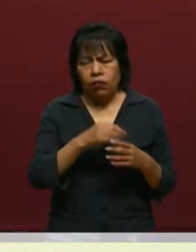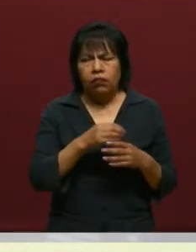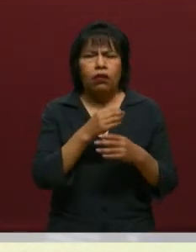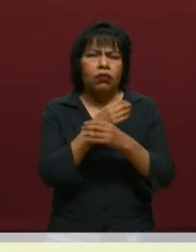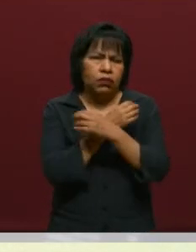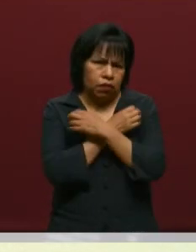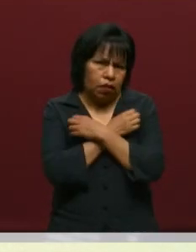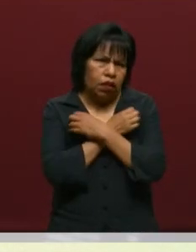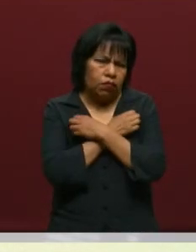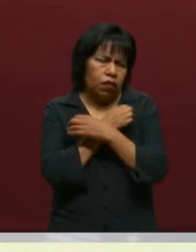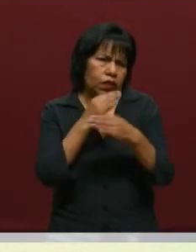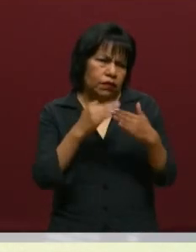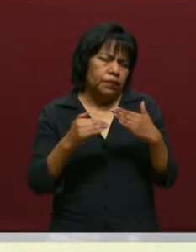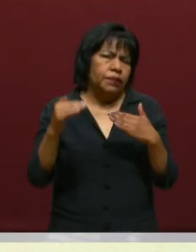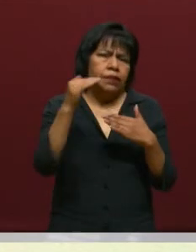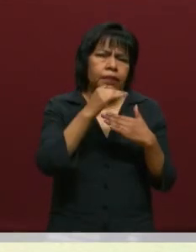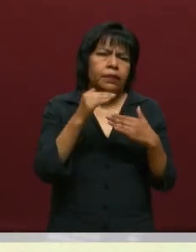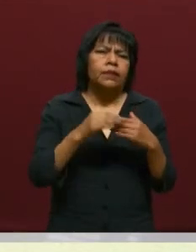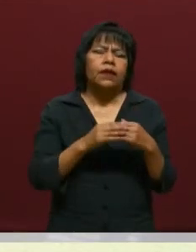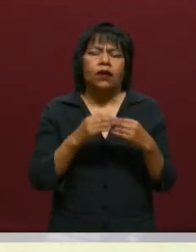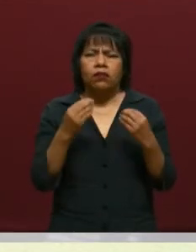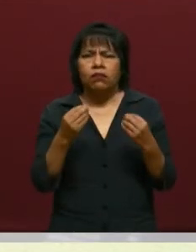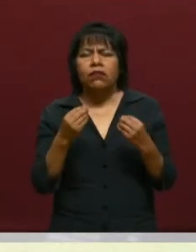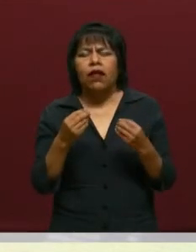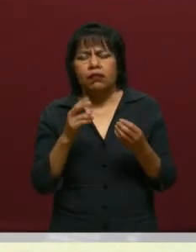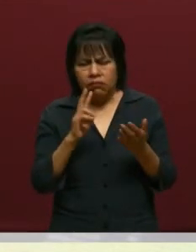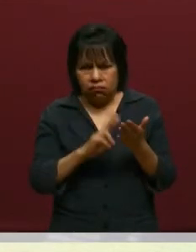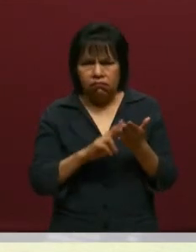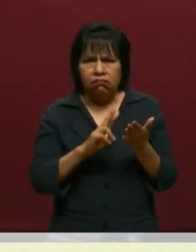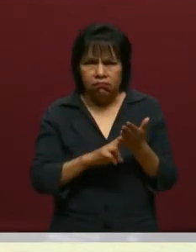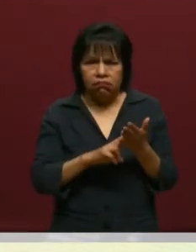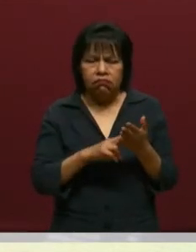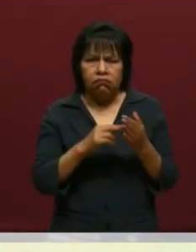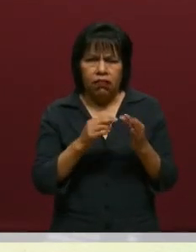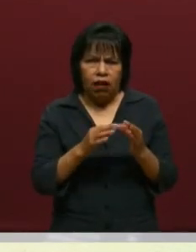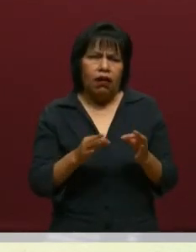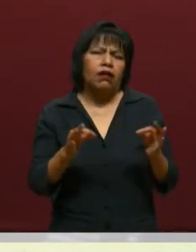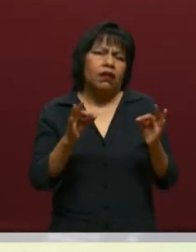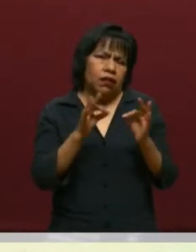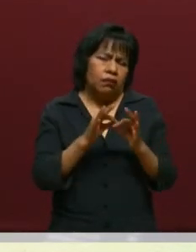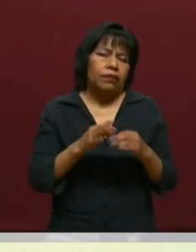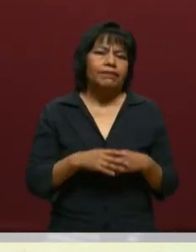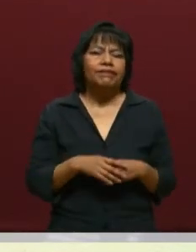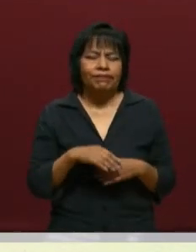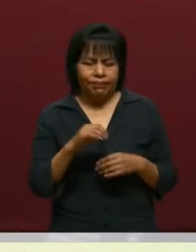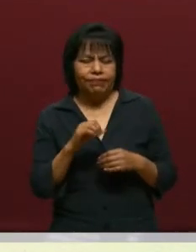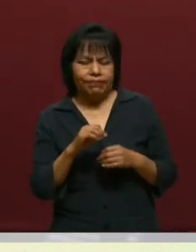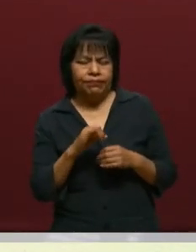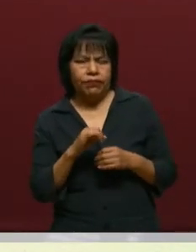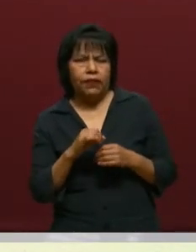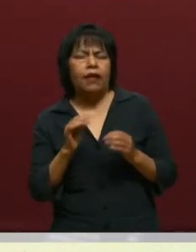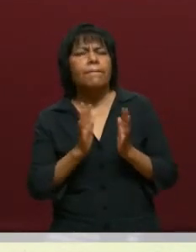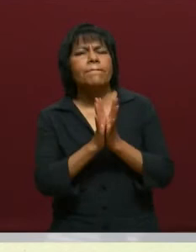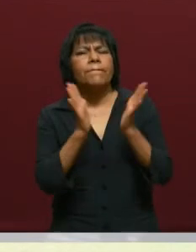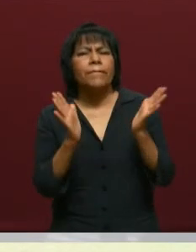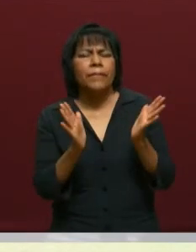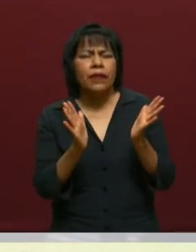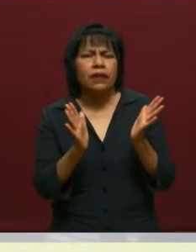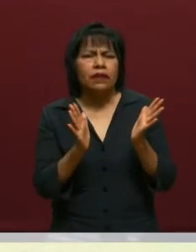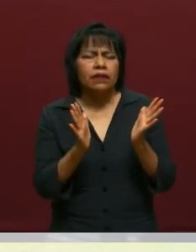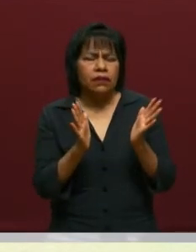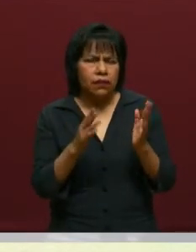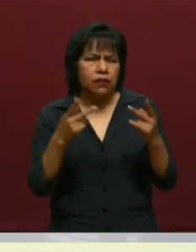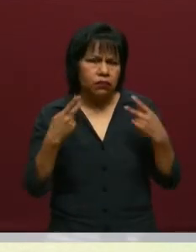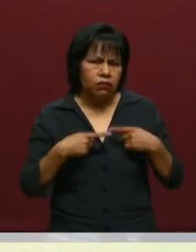educación superior y es sumamente valioso haber contado con su presencia. Claro que sí, participaron actores muy